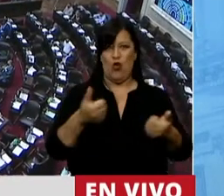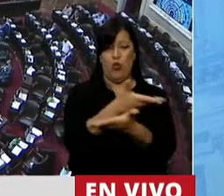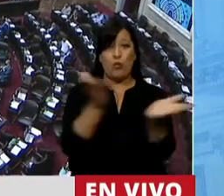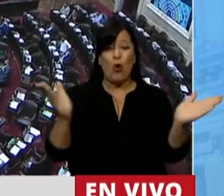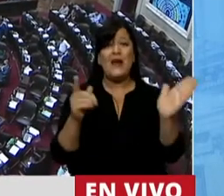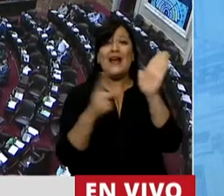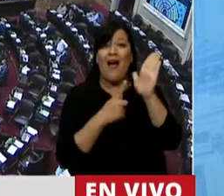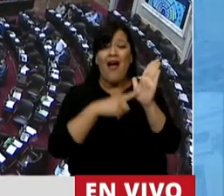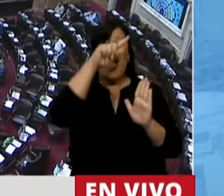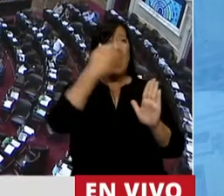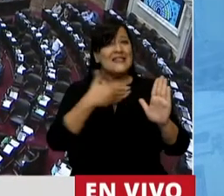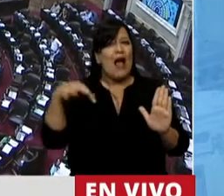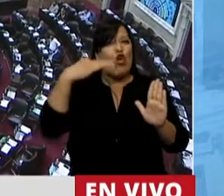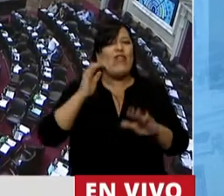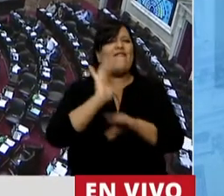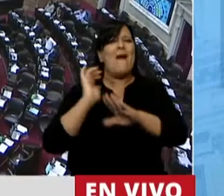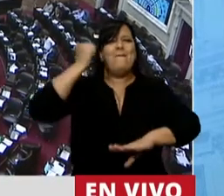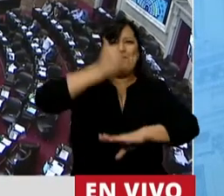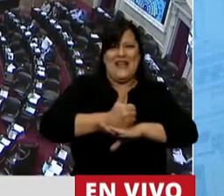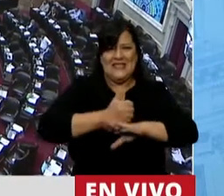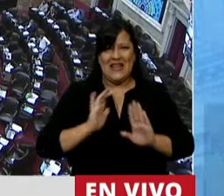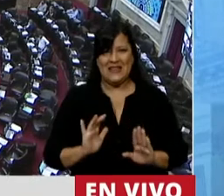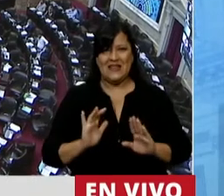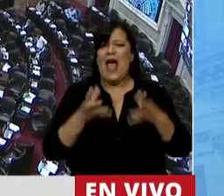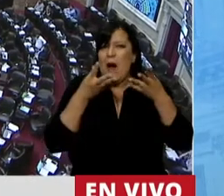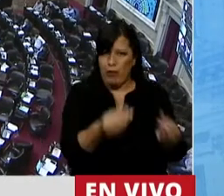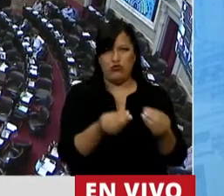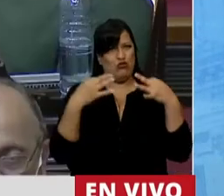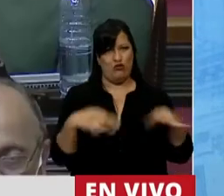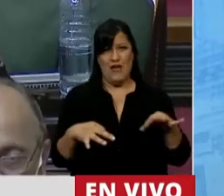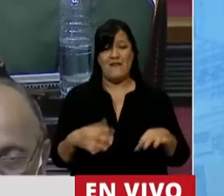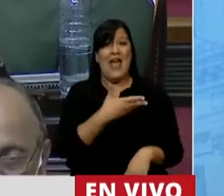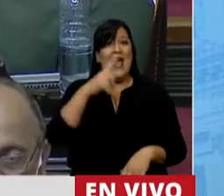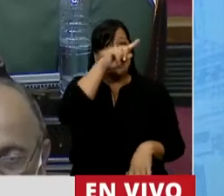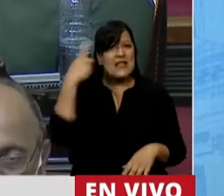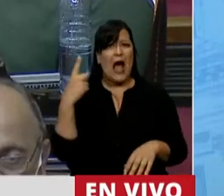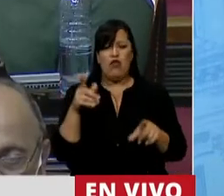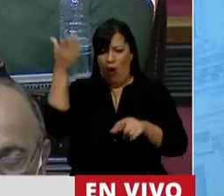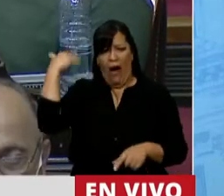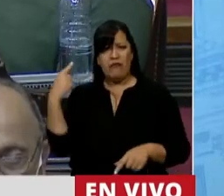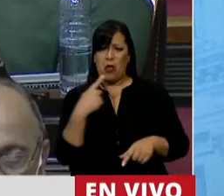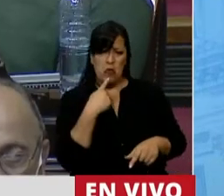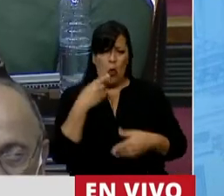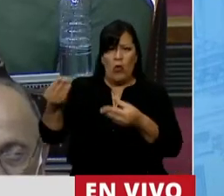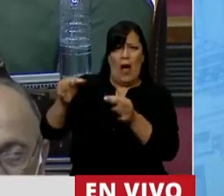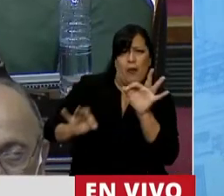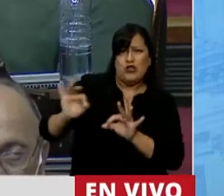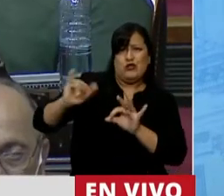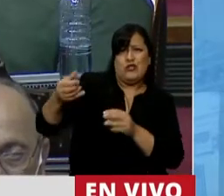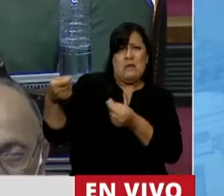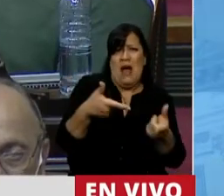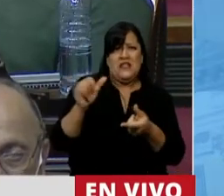Estado debe estar presente. Un Estado como el nuestro, que no dudó en mandar este proyecto,